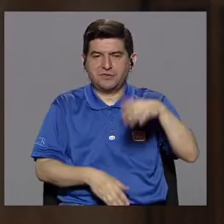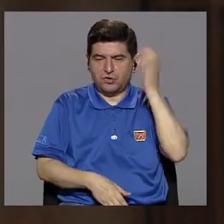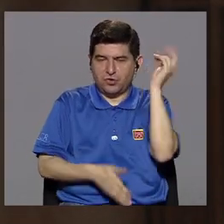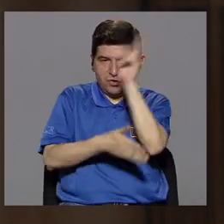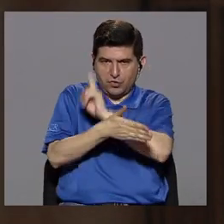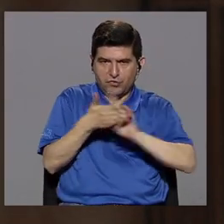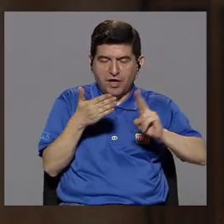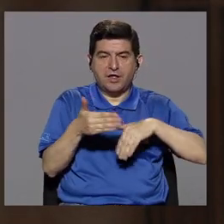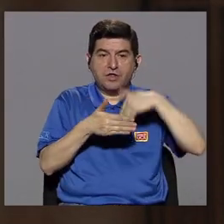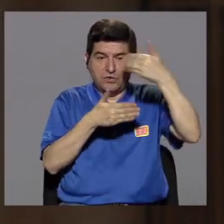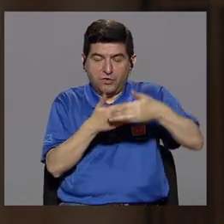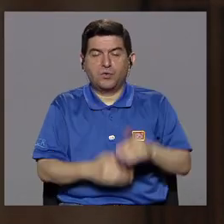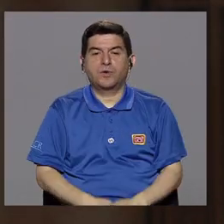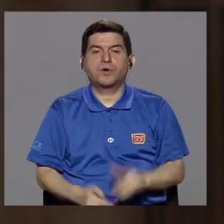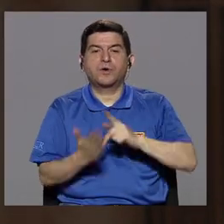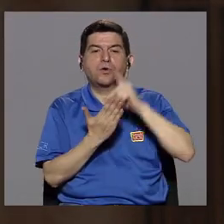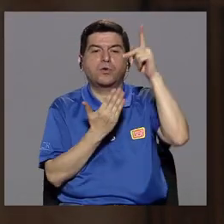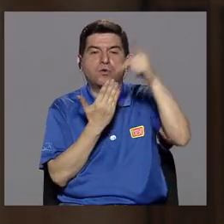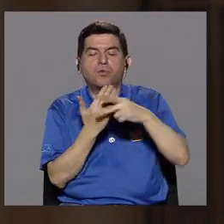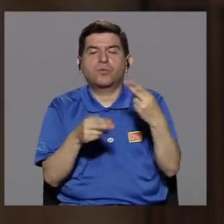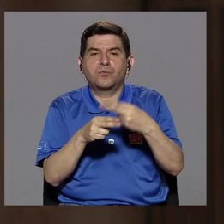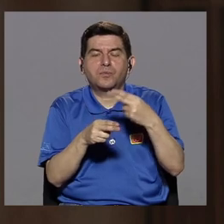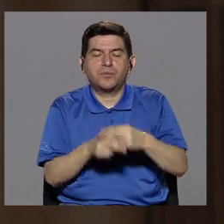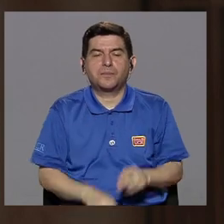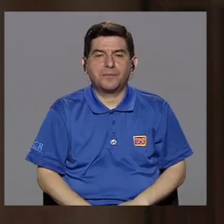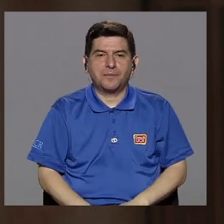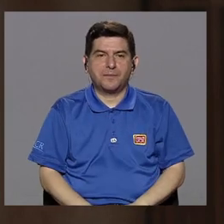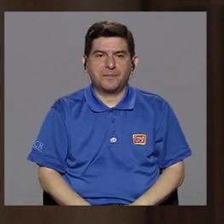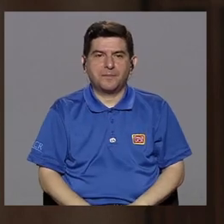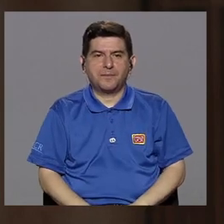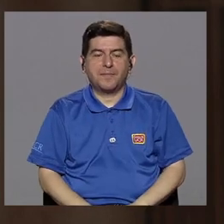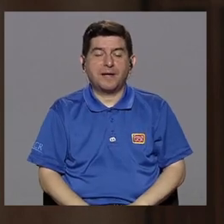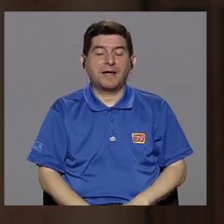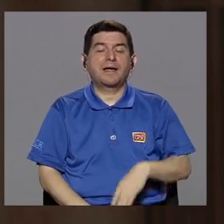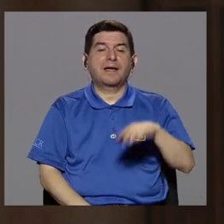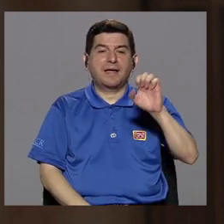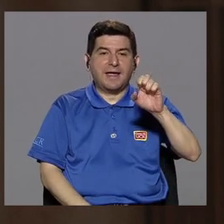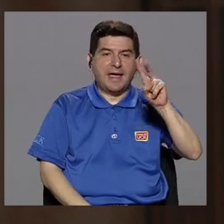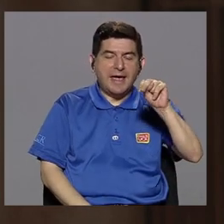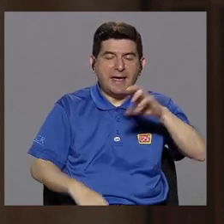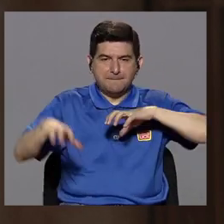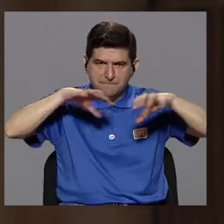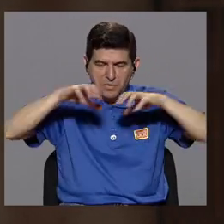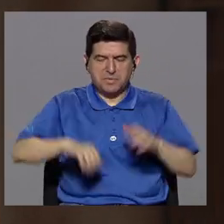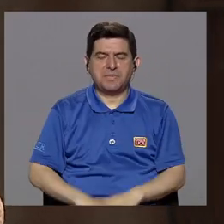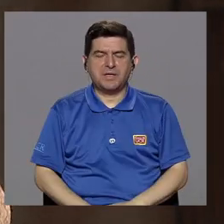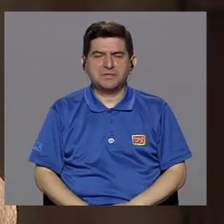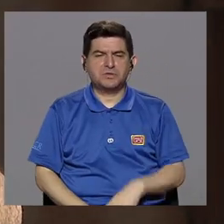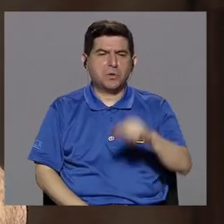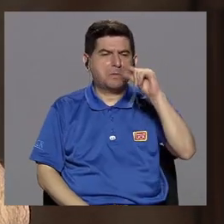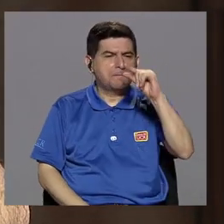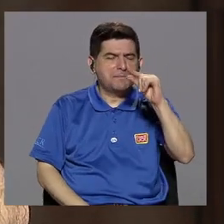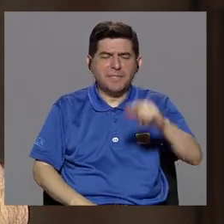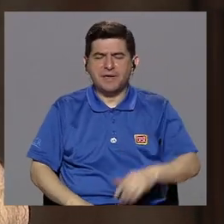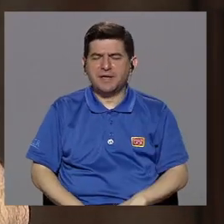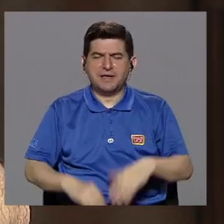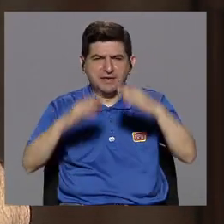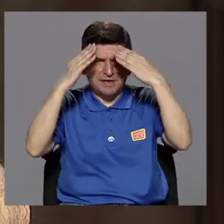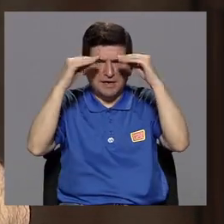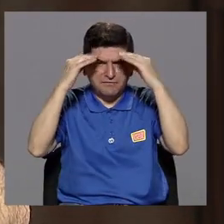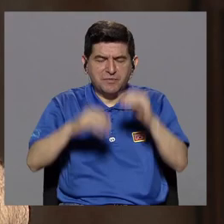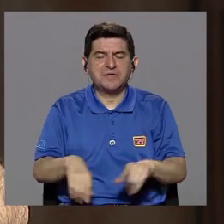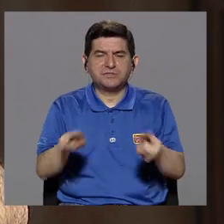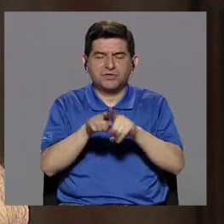después con una revista que también denominamos En Movimiento, una revista corta o micro especializada en Radio